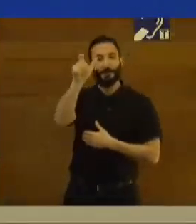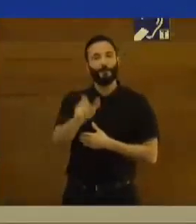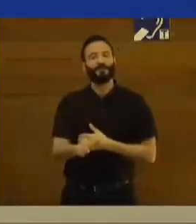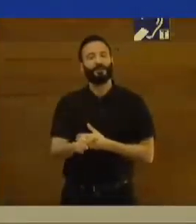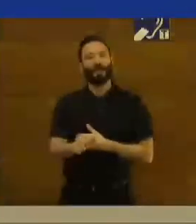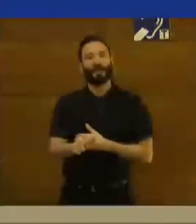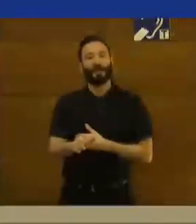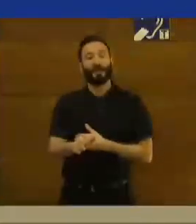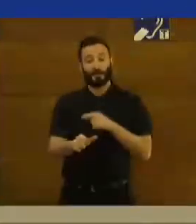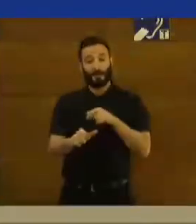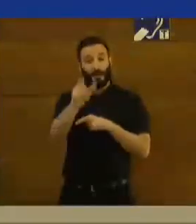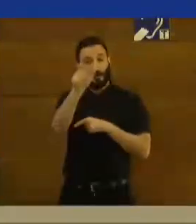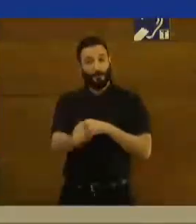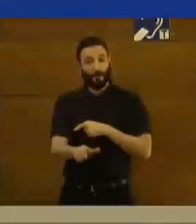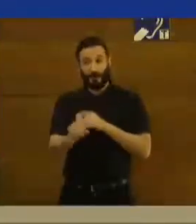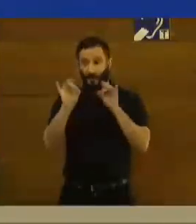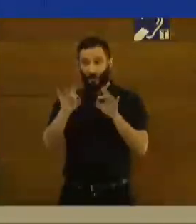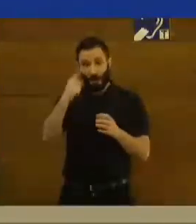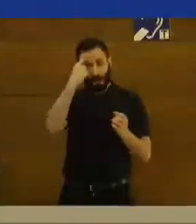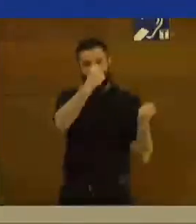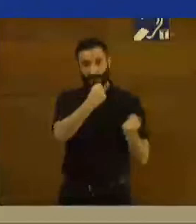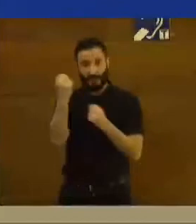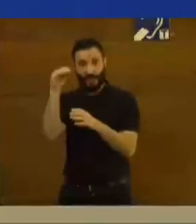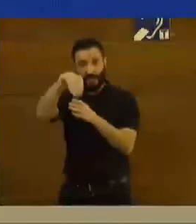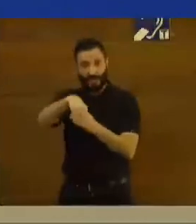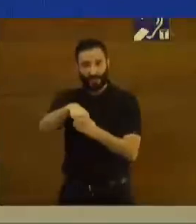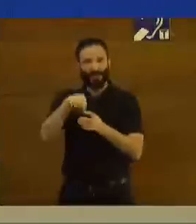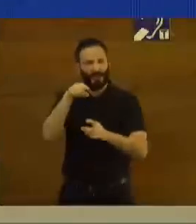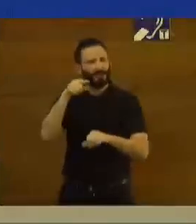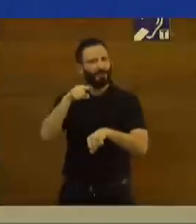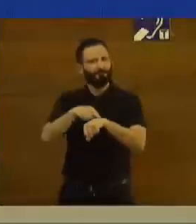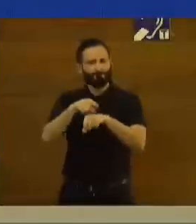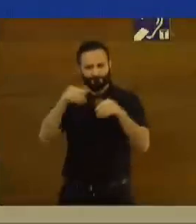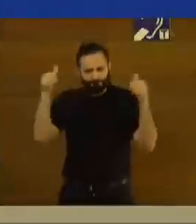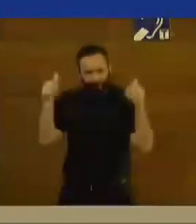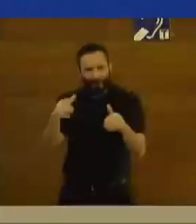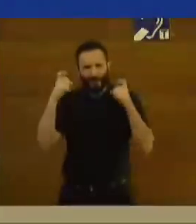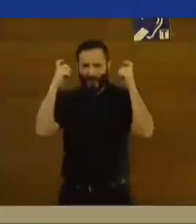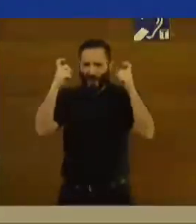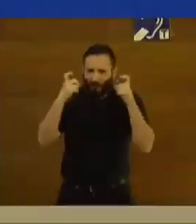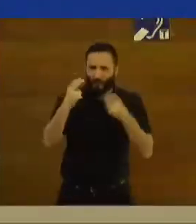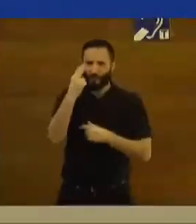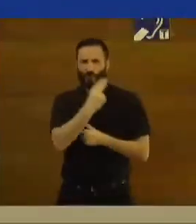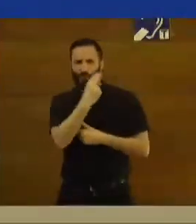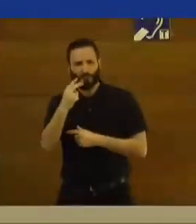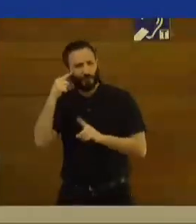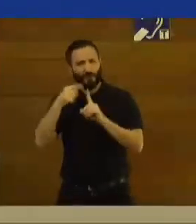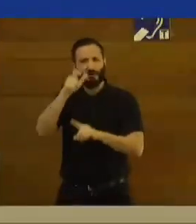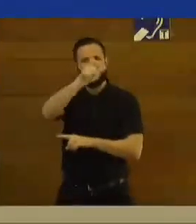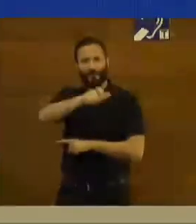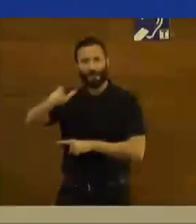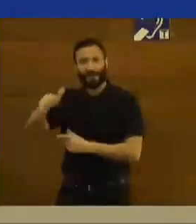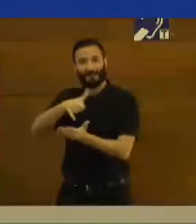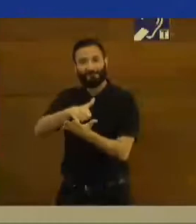que, al igual que la entidad que representa, dedica su tiempo, su esfuerzo y todo su compromiso a ayudar a quienes más los